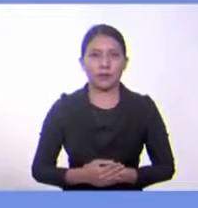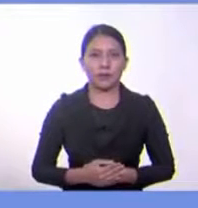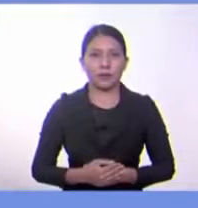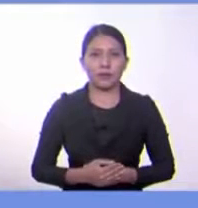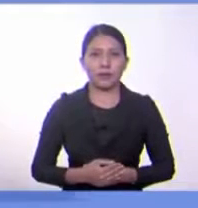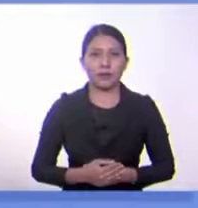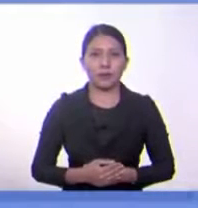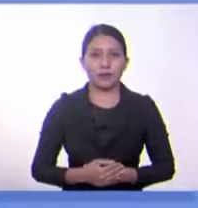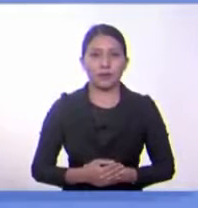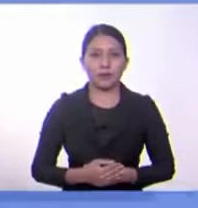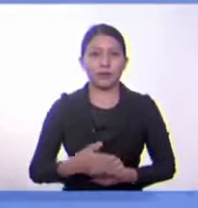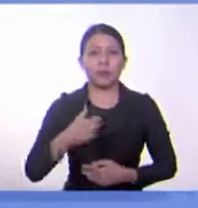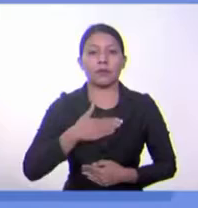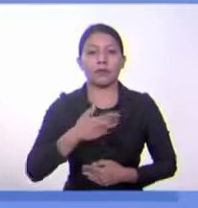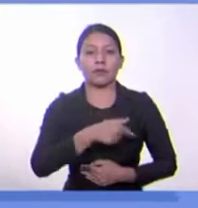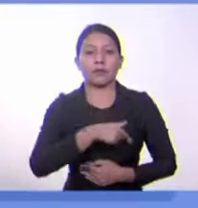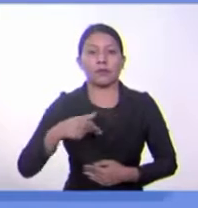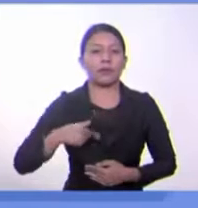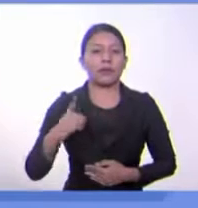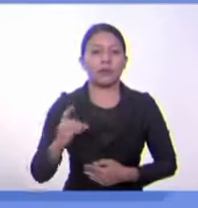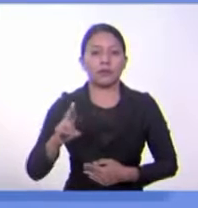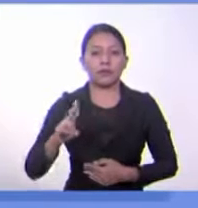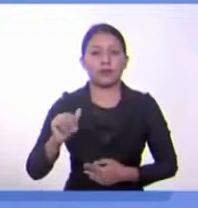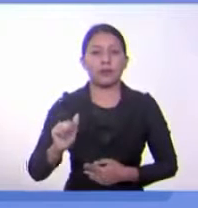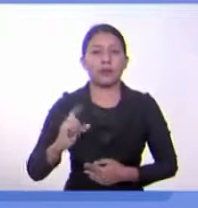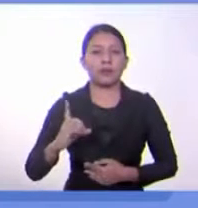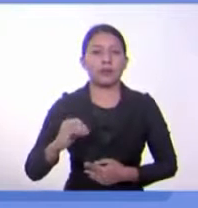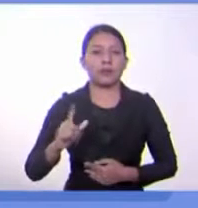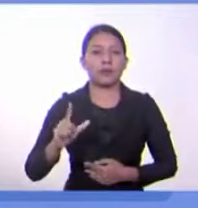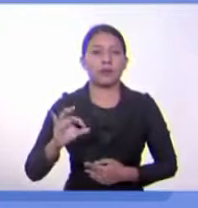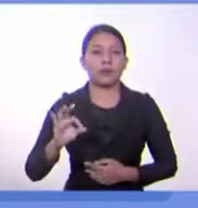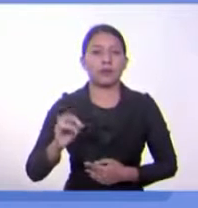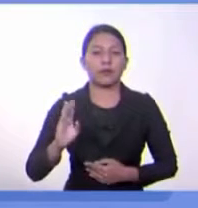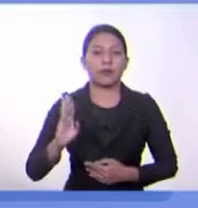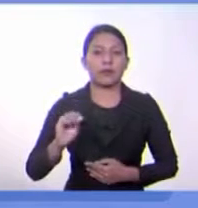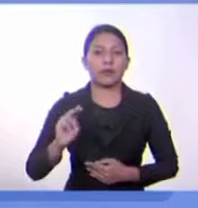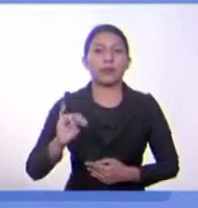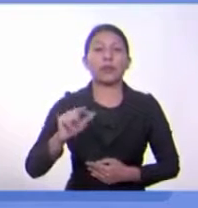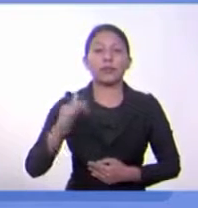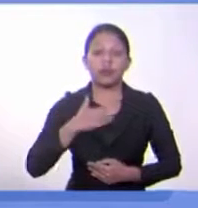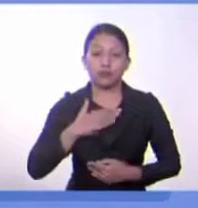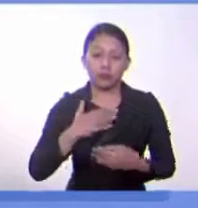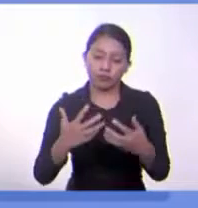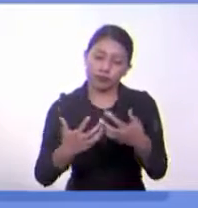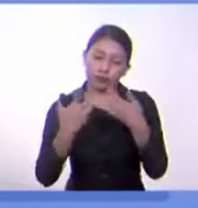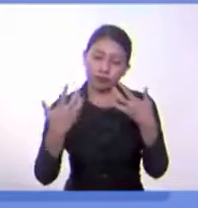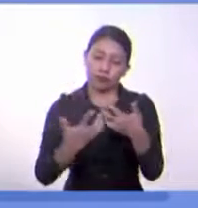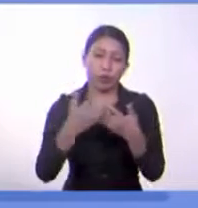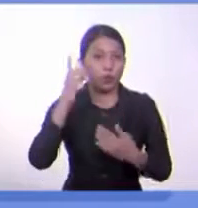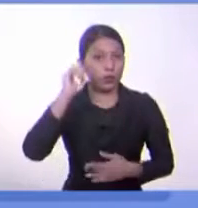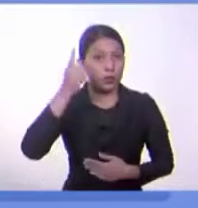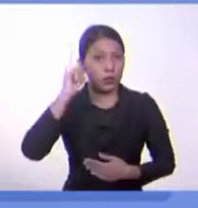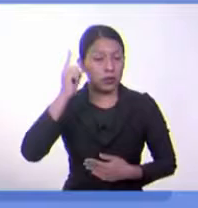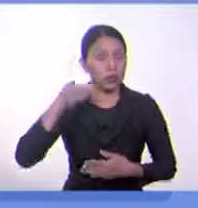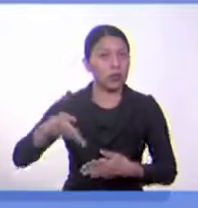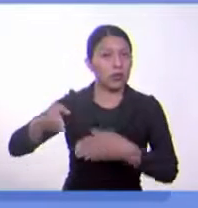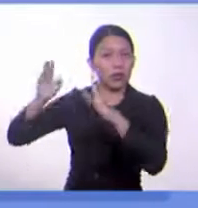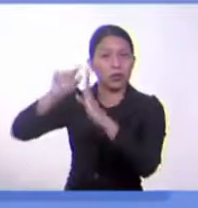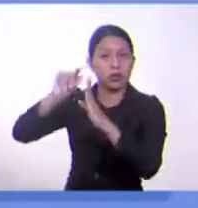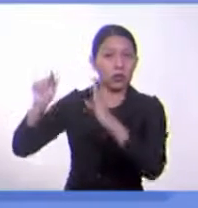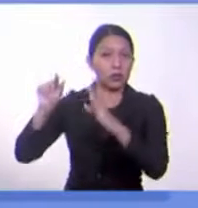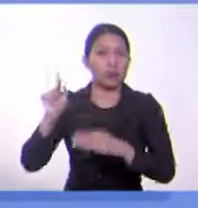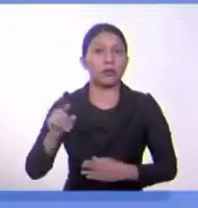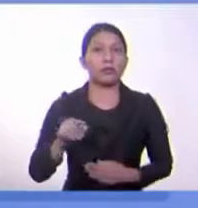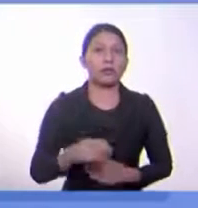Mi nombre es Adolfo Bonilla y soy investigador y docente del Instituto Nacional de